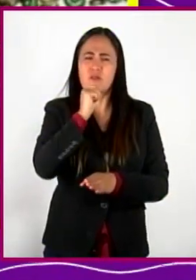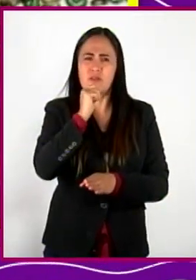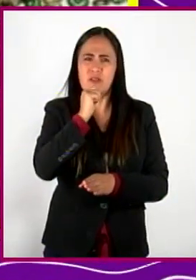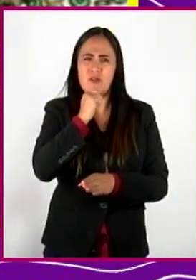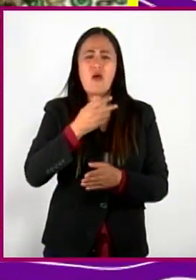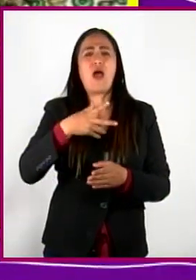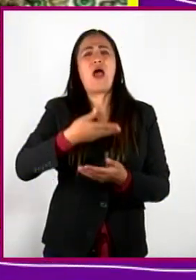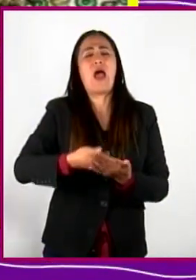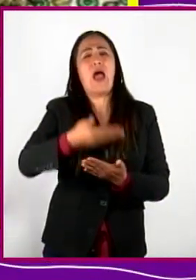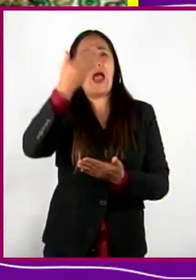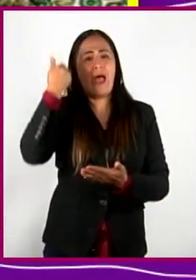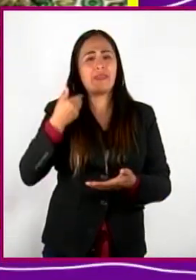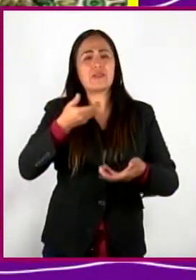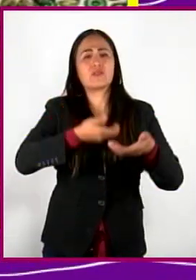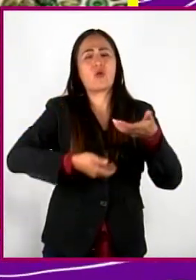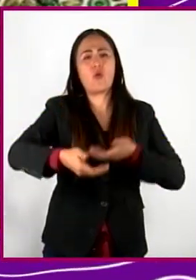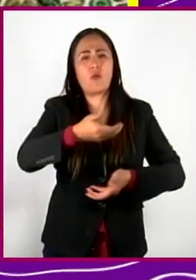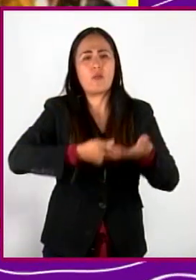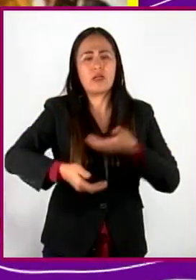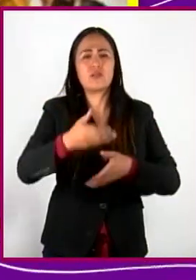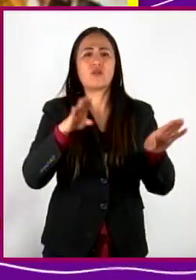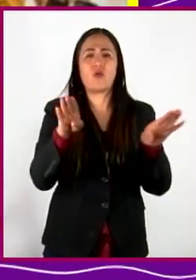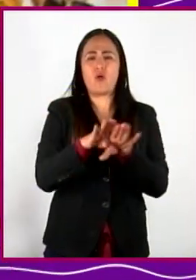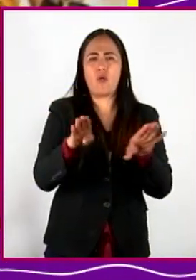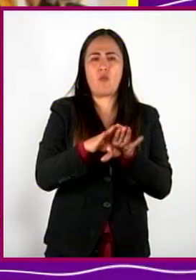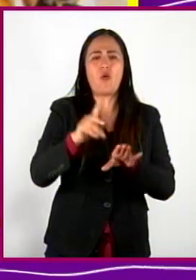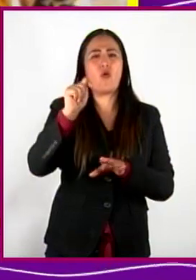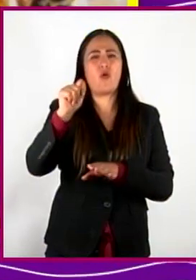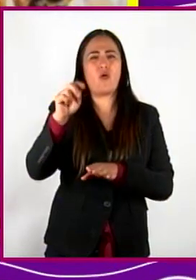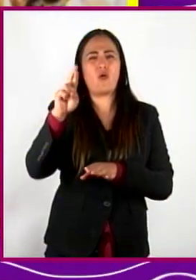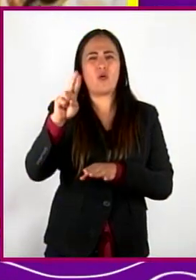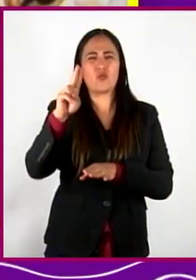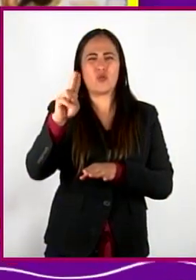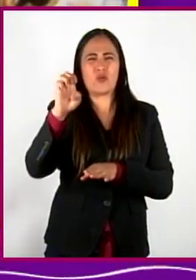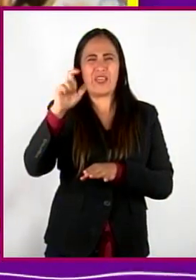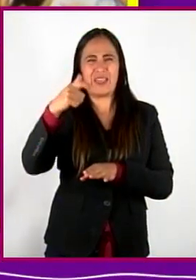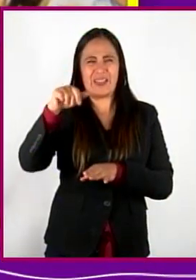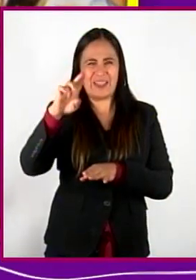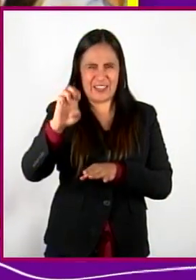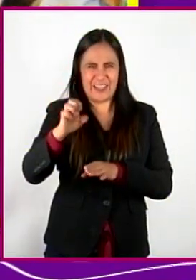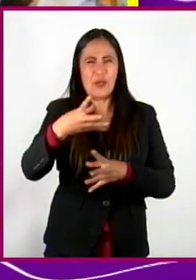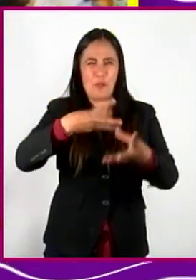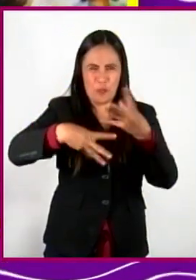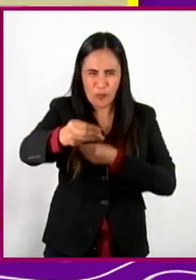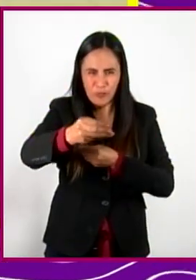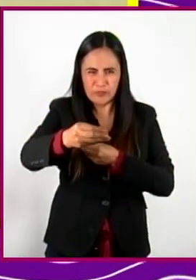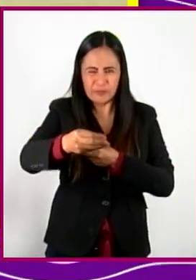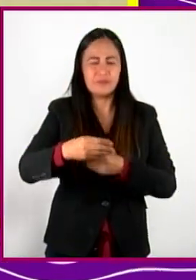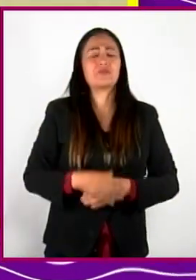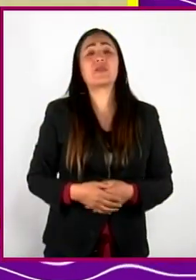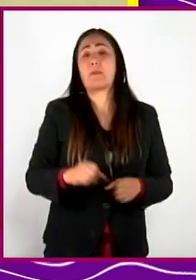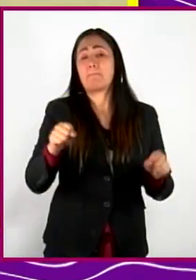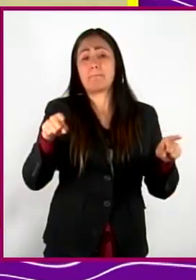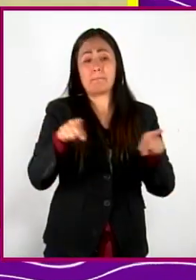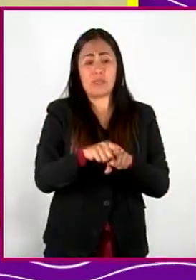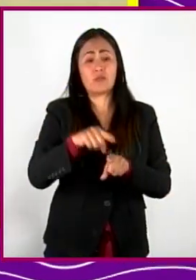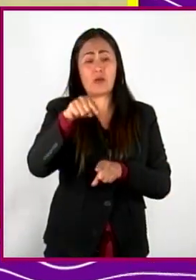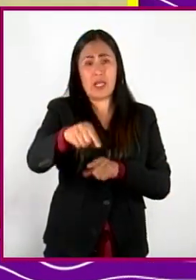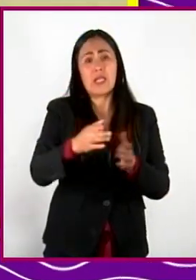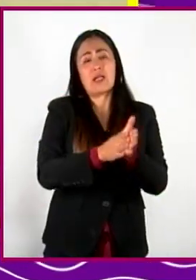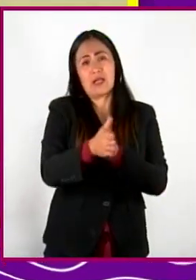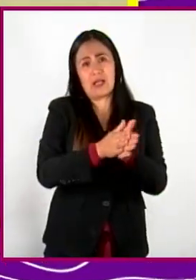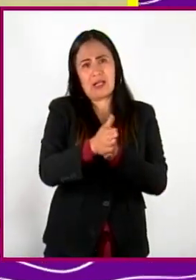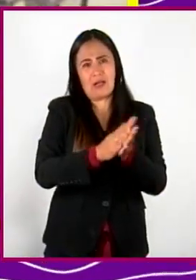de comercio en América era el trueque? Cierto es que los nativos americanos también ocupaban el cacao